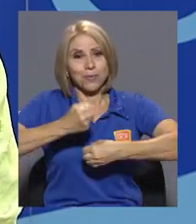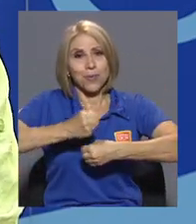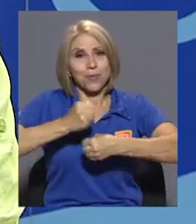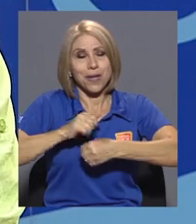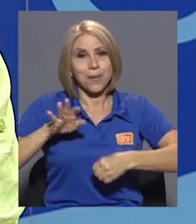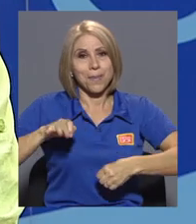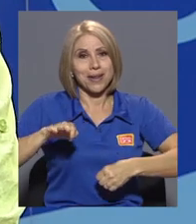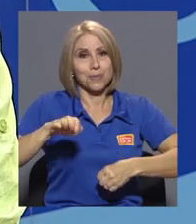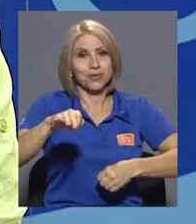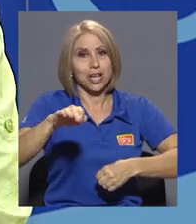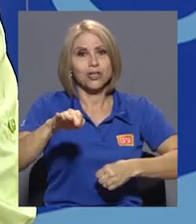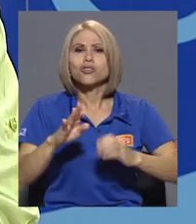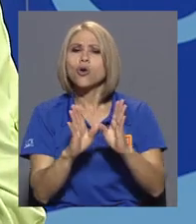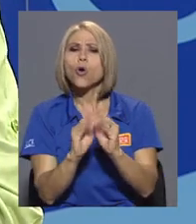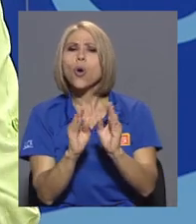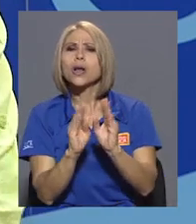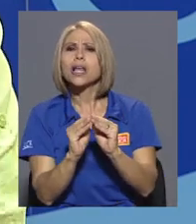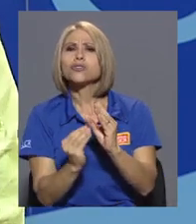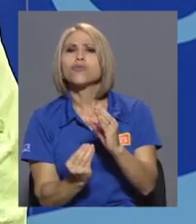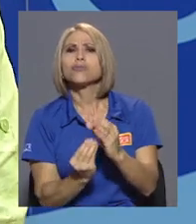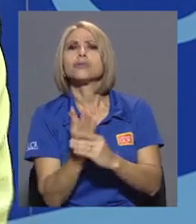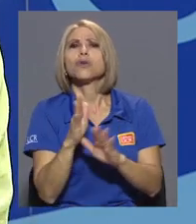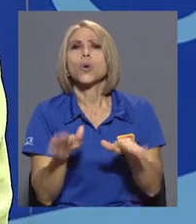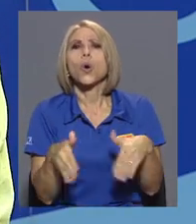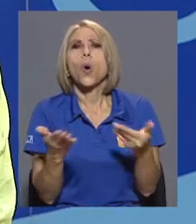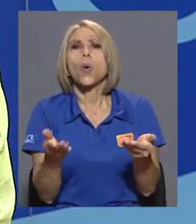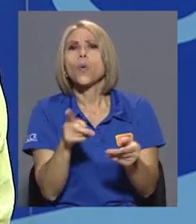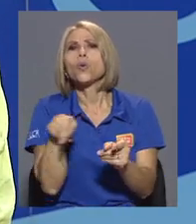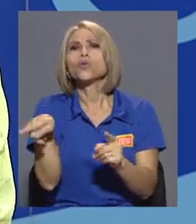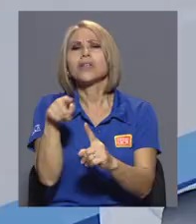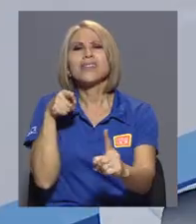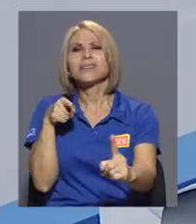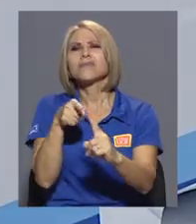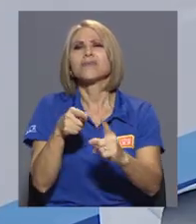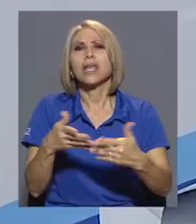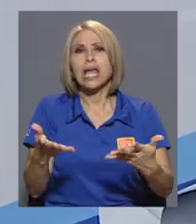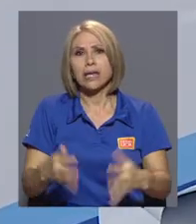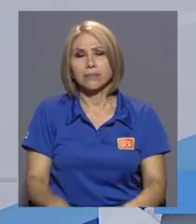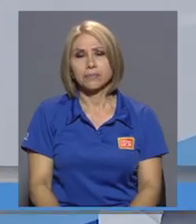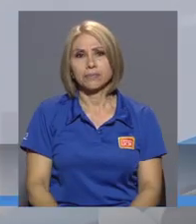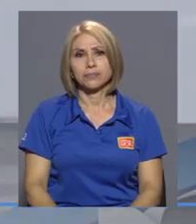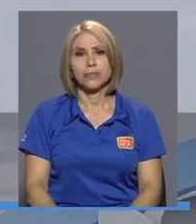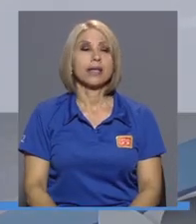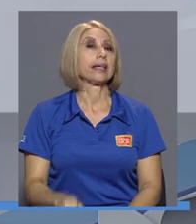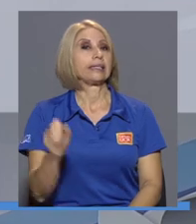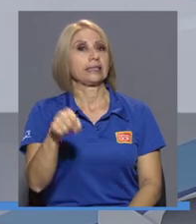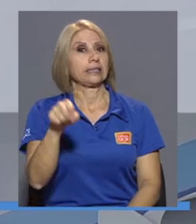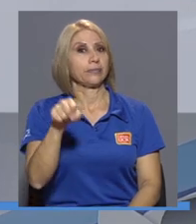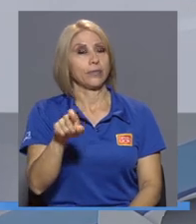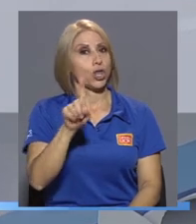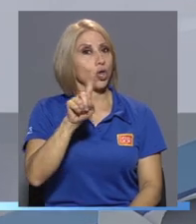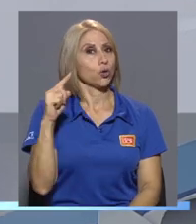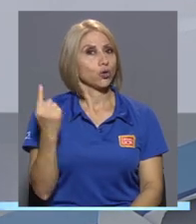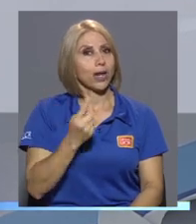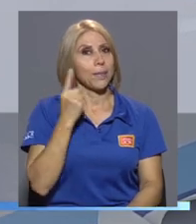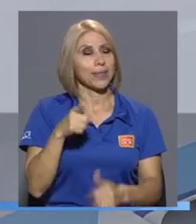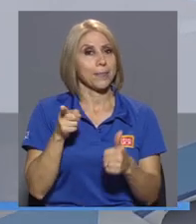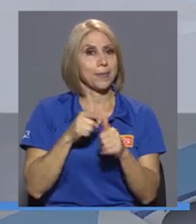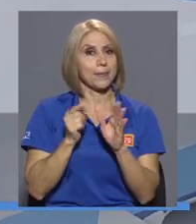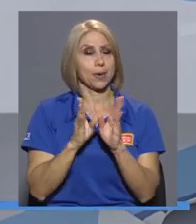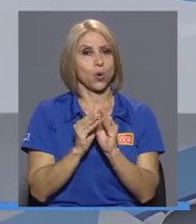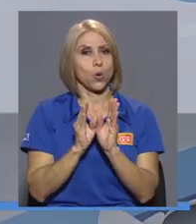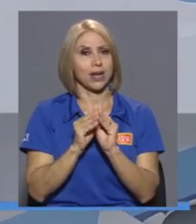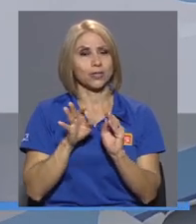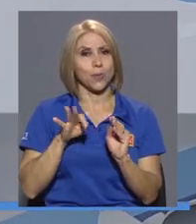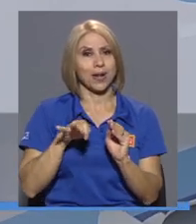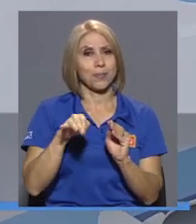¿Cómo nace el congreso? ¿A raíz de qué? ¿Qué buscaban ustedes con él? Sí, claro. No solamente el primer congreso de mariposarios de Costa